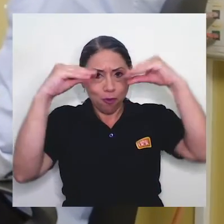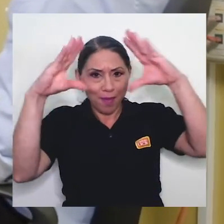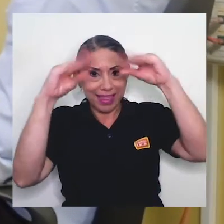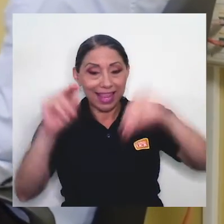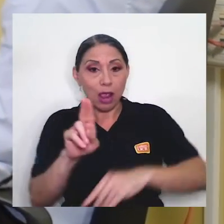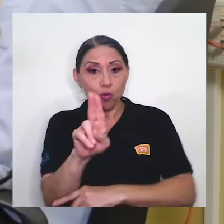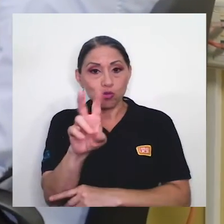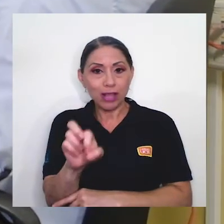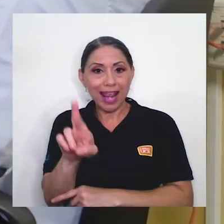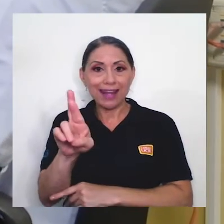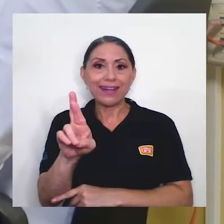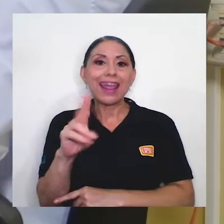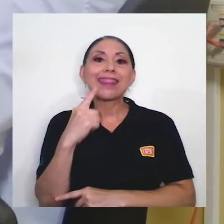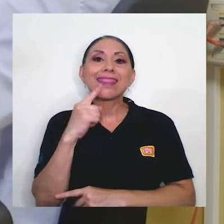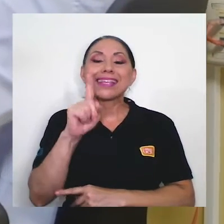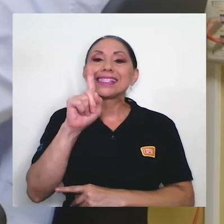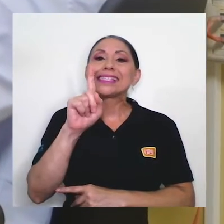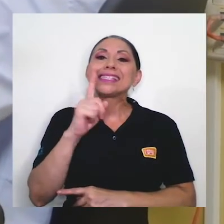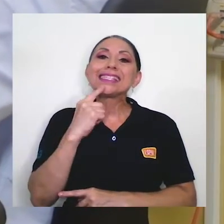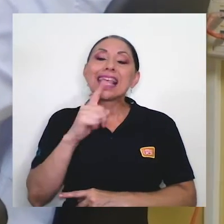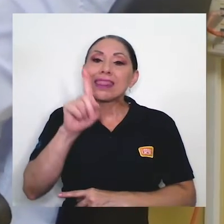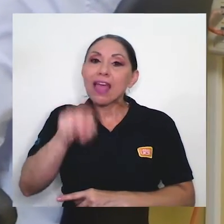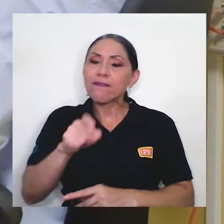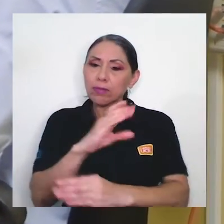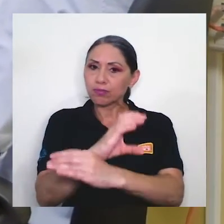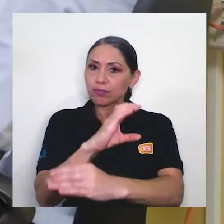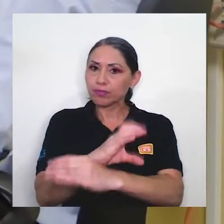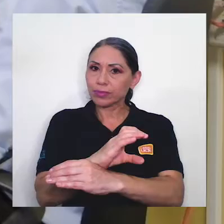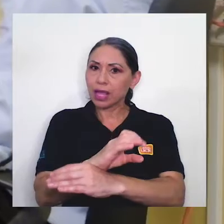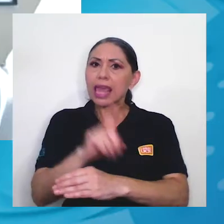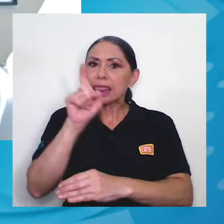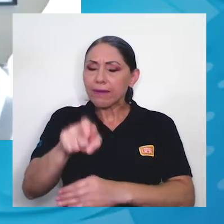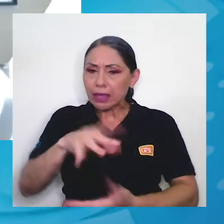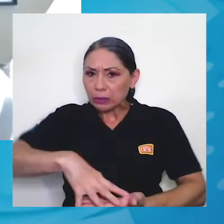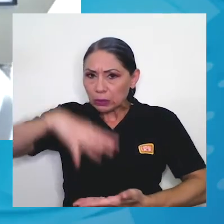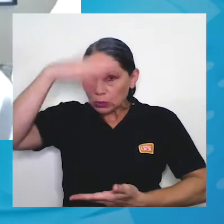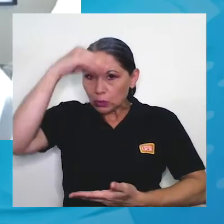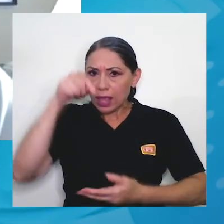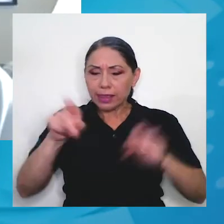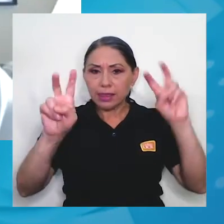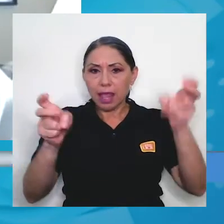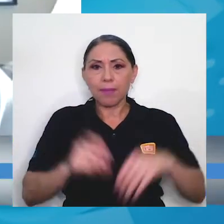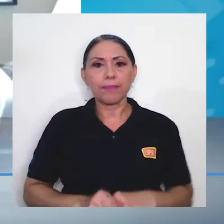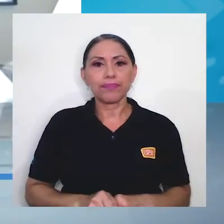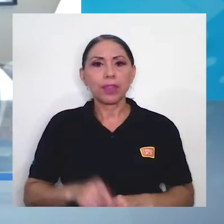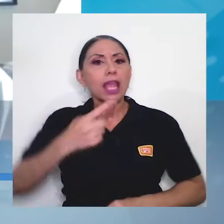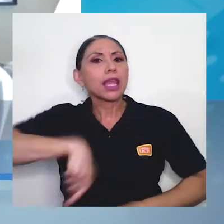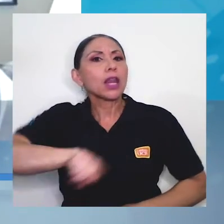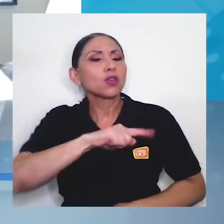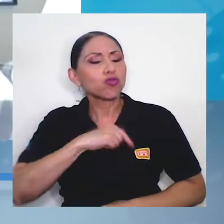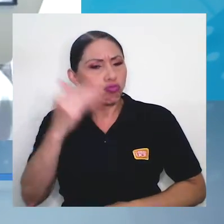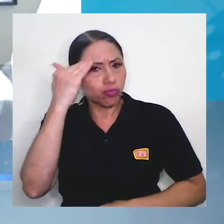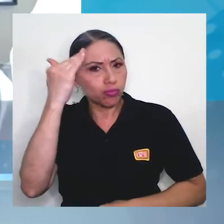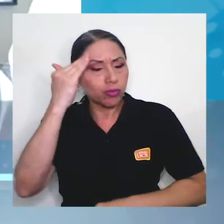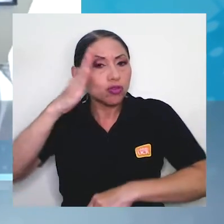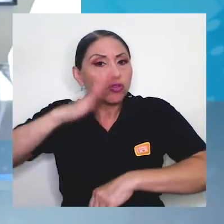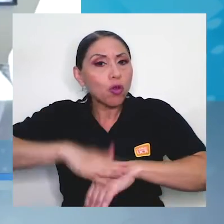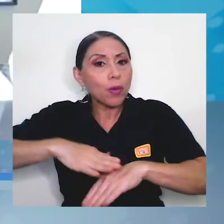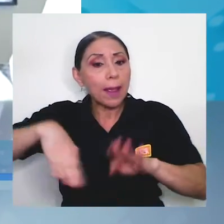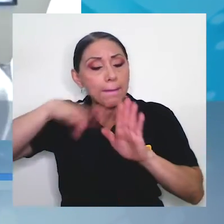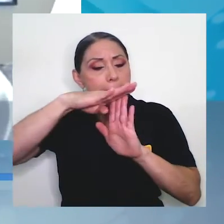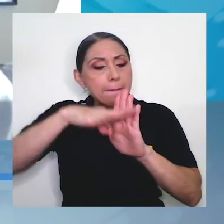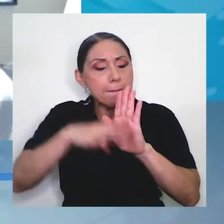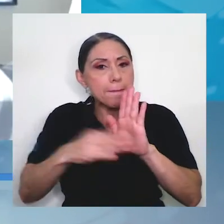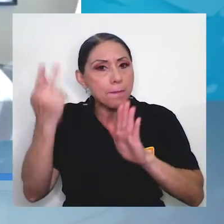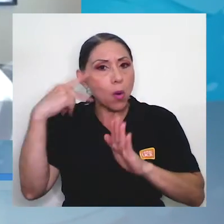guardia y recomienda a los usuarios educarse en el tema. Tengamos conocimiento de la política de seguridad institucional